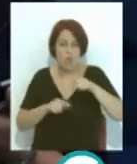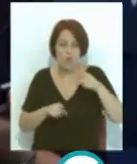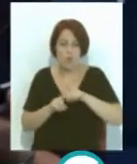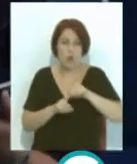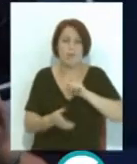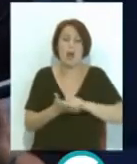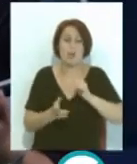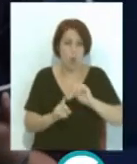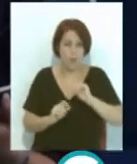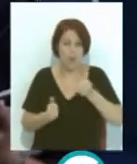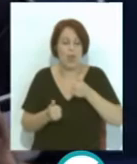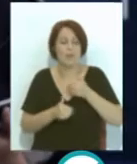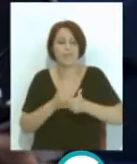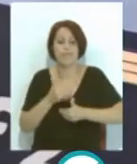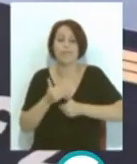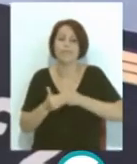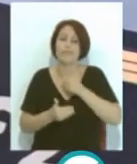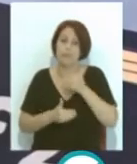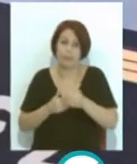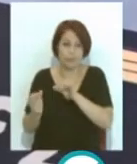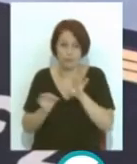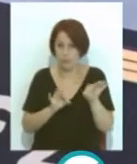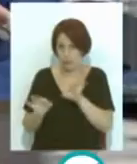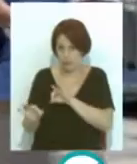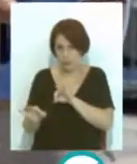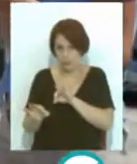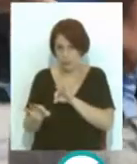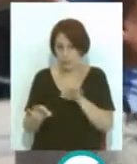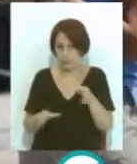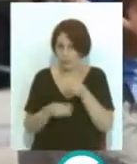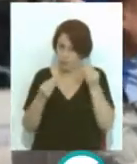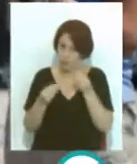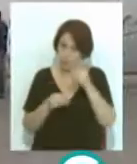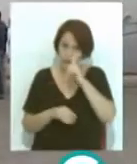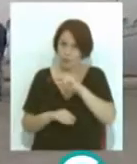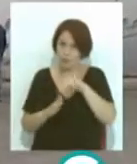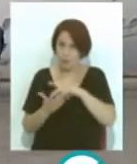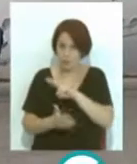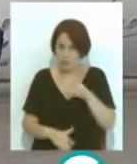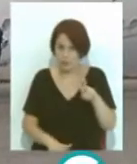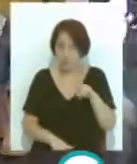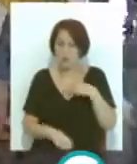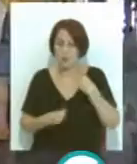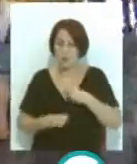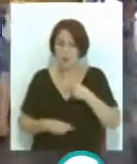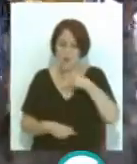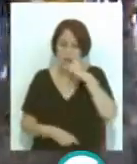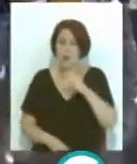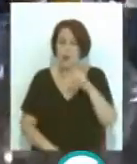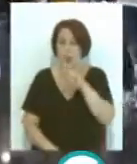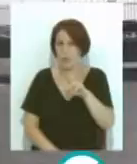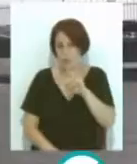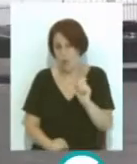esto es una cosa que empieza a avanzar, que van a preparar todavía más y mejor el año 22 que va a ser el año de la recuperación definitiva.